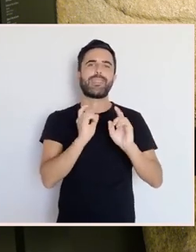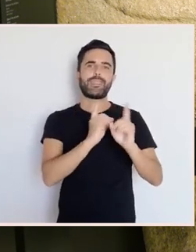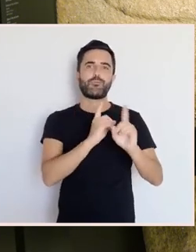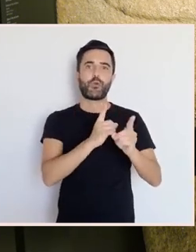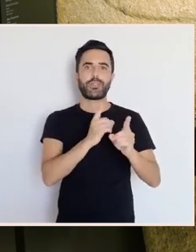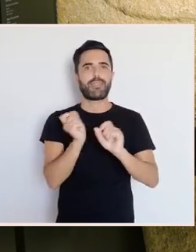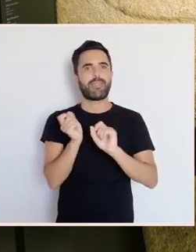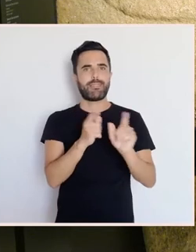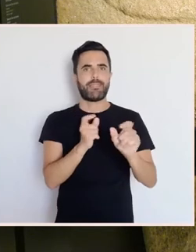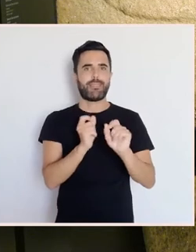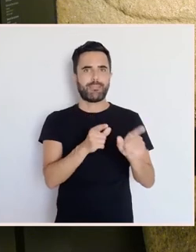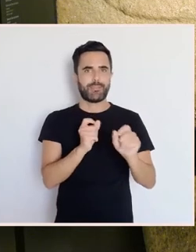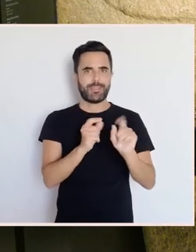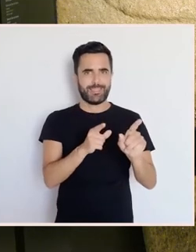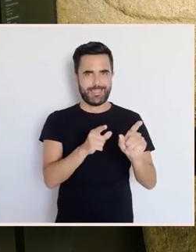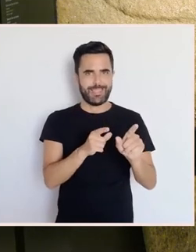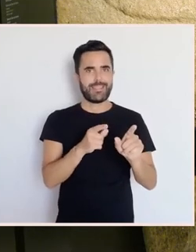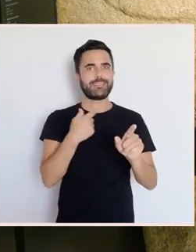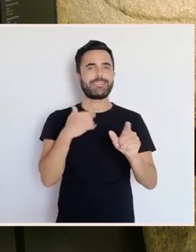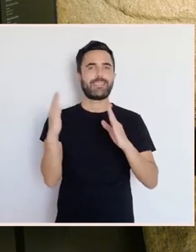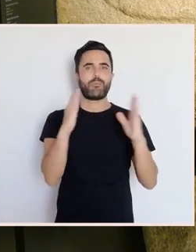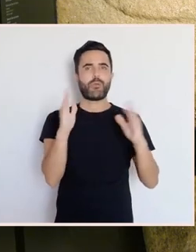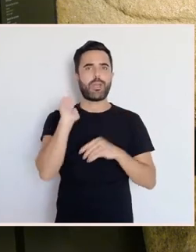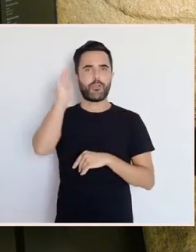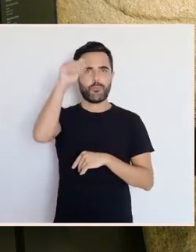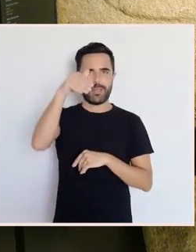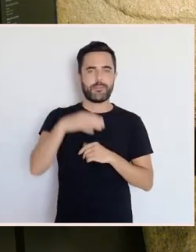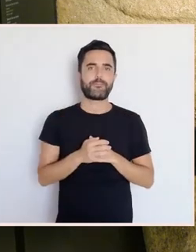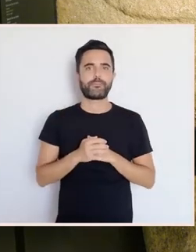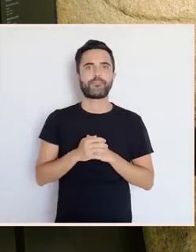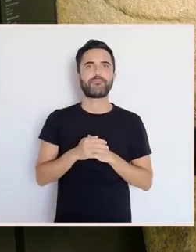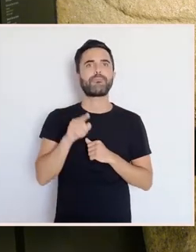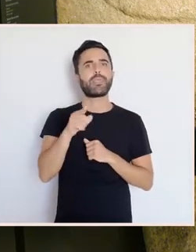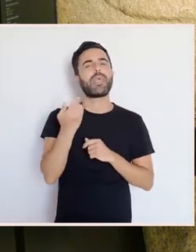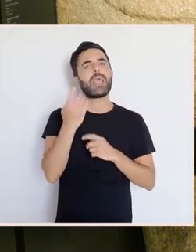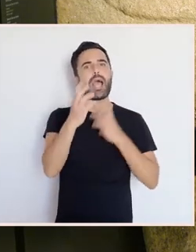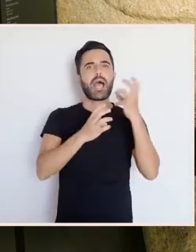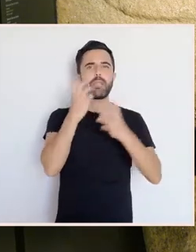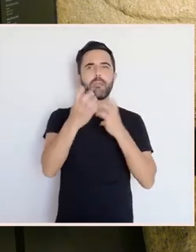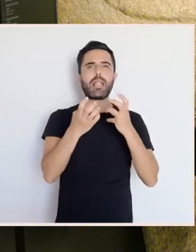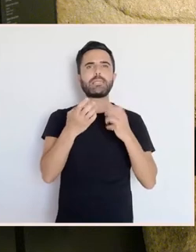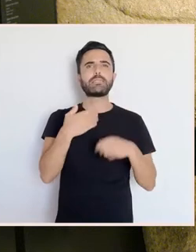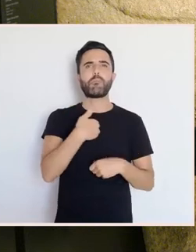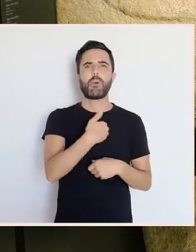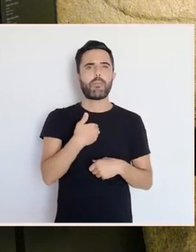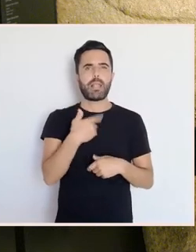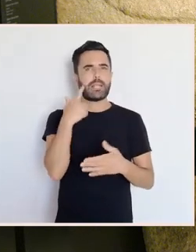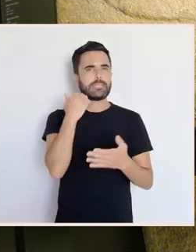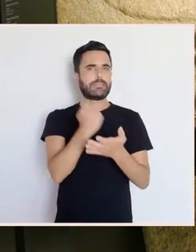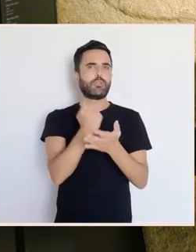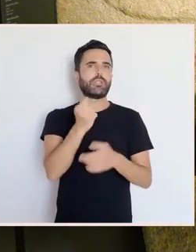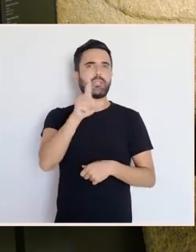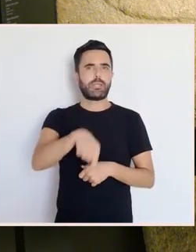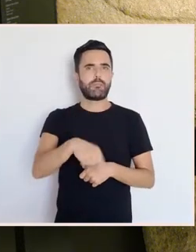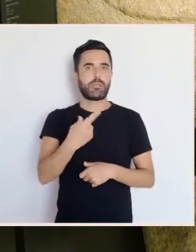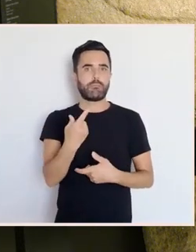nesta teoría cos animais? Pois tamén terían o seu papel. Por unha banda poden ser interpretados como representacións dos elementos. O